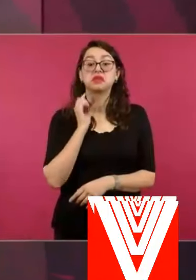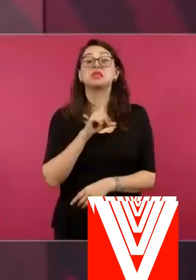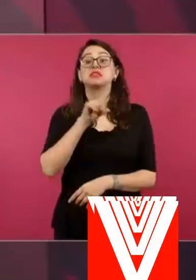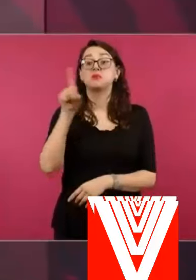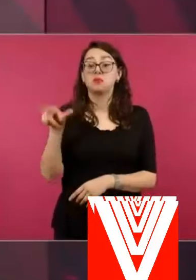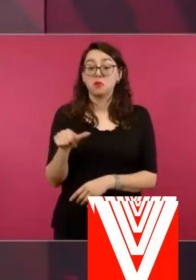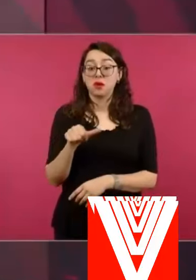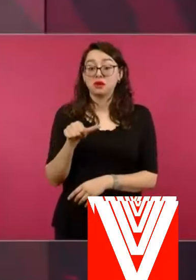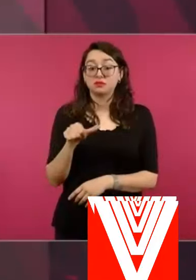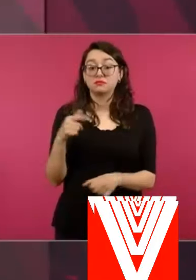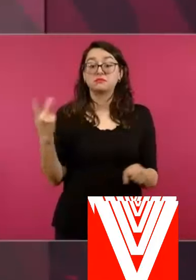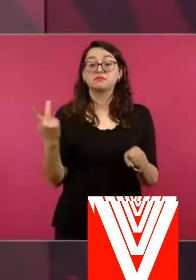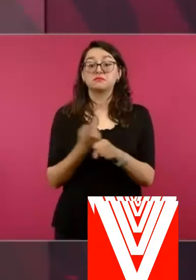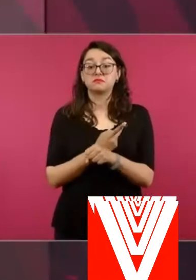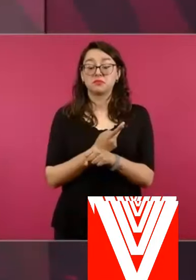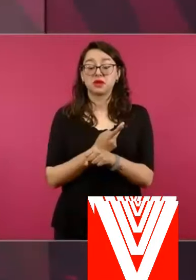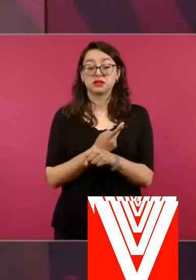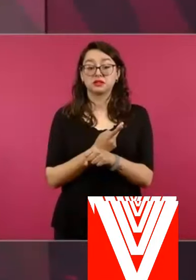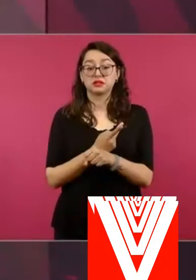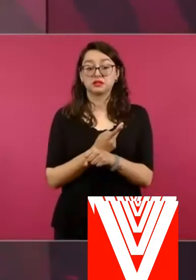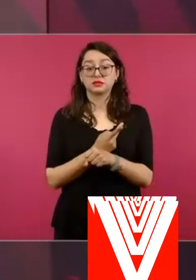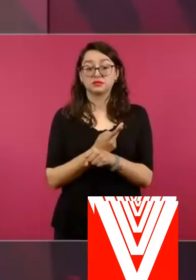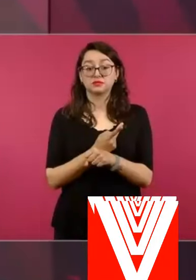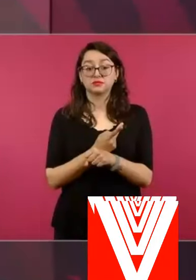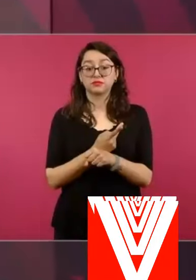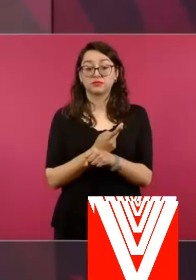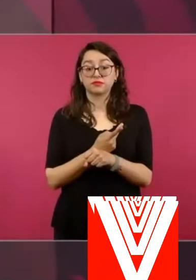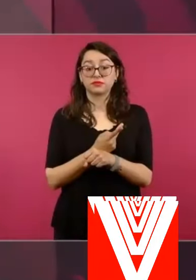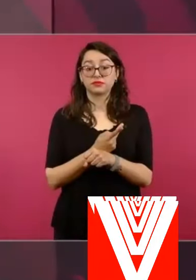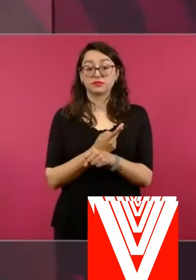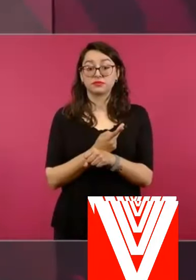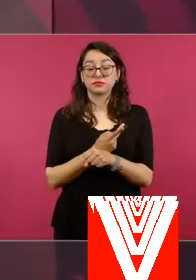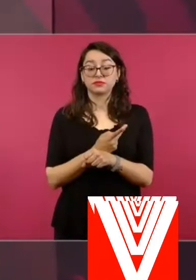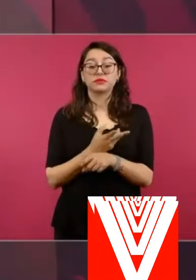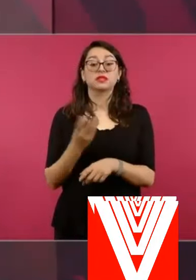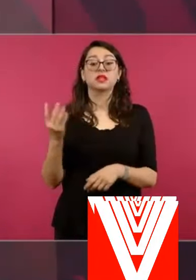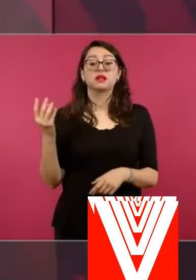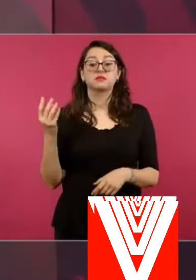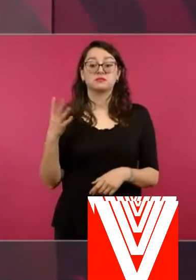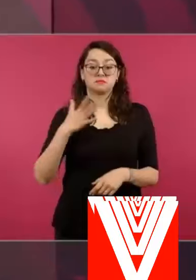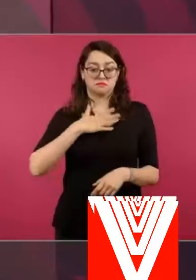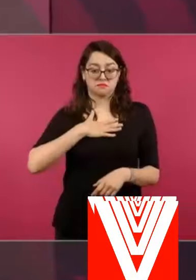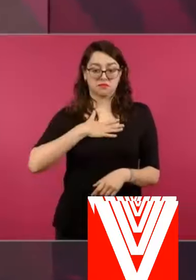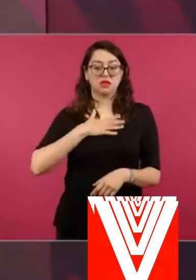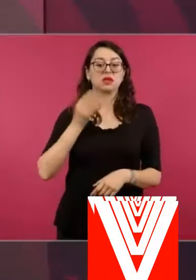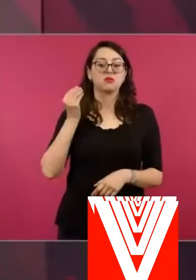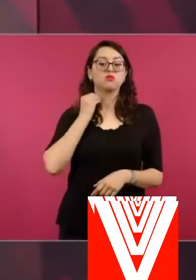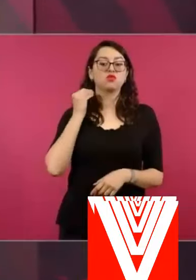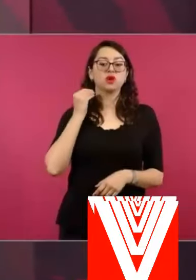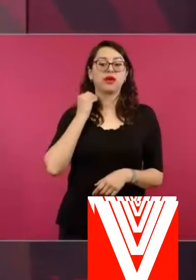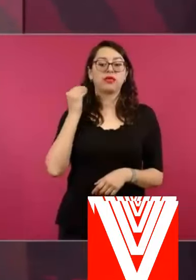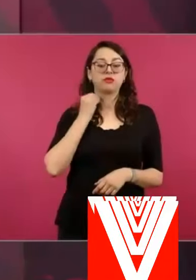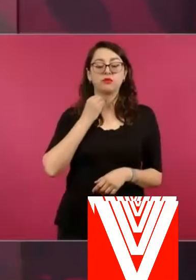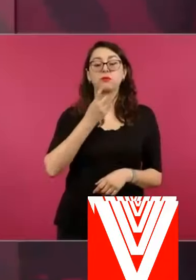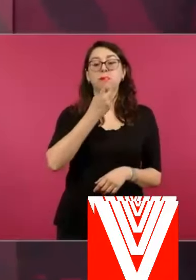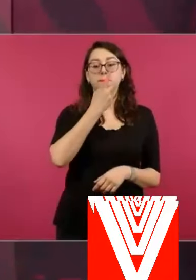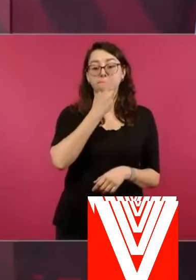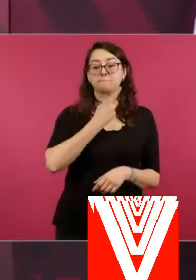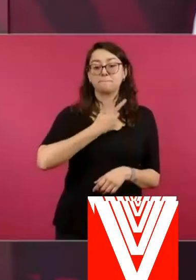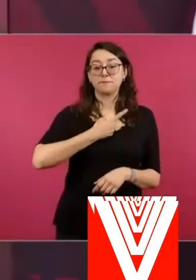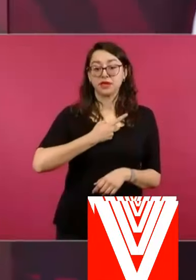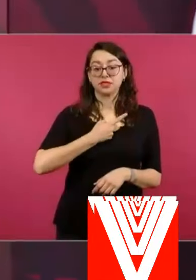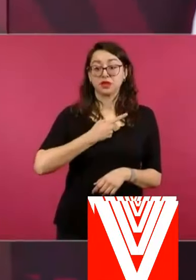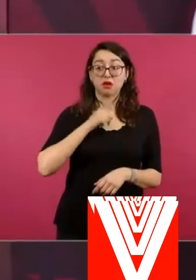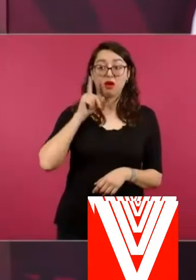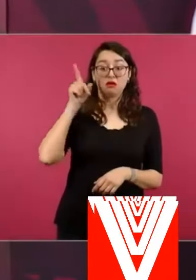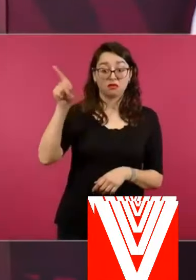el consejero jurídico de la presidencia me dijo que le había hablado el